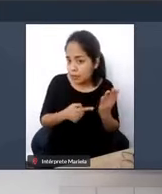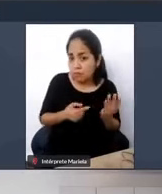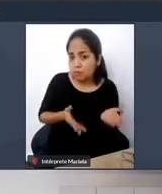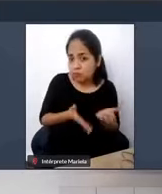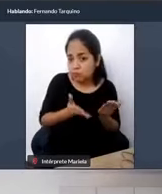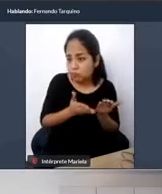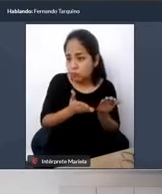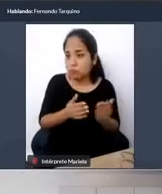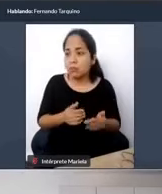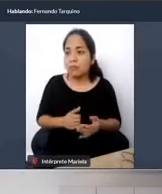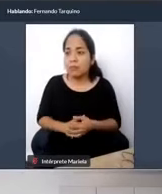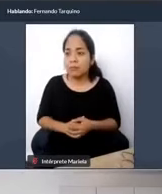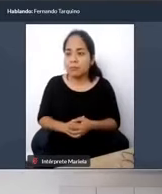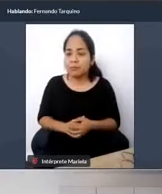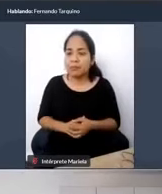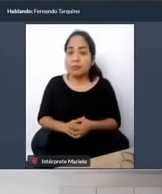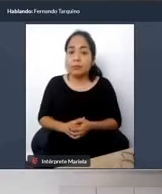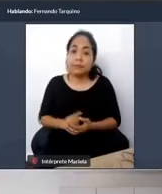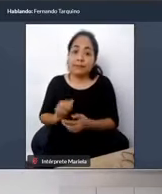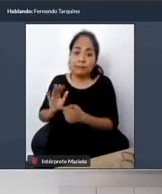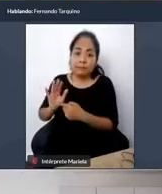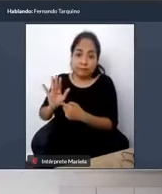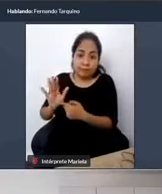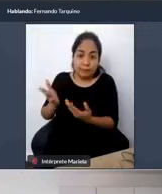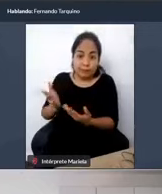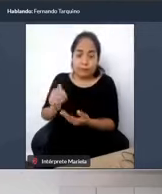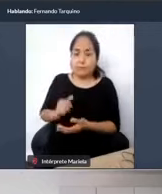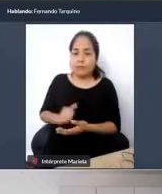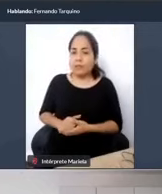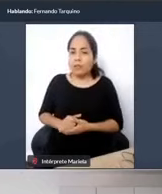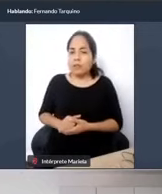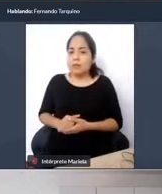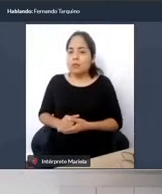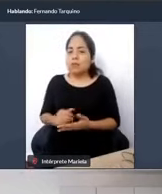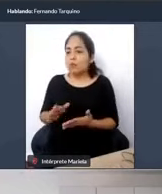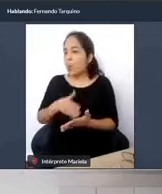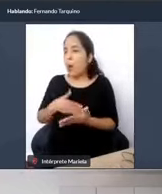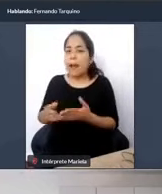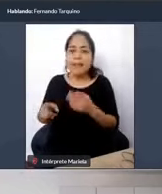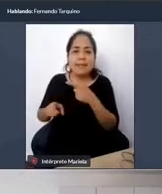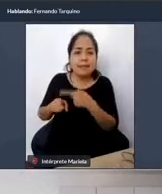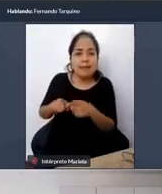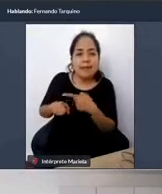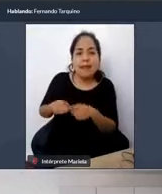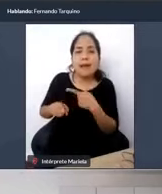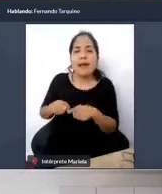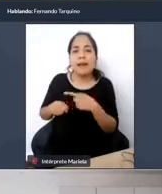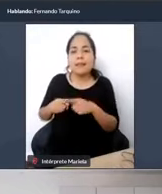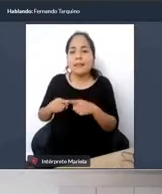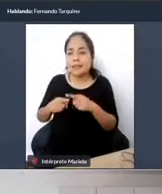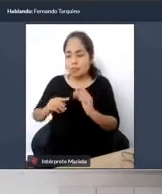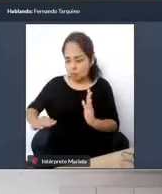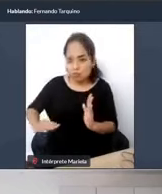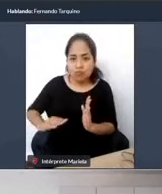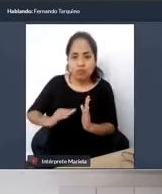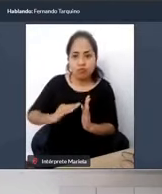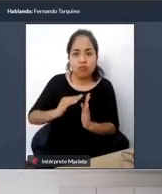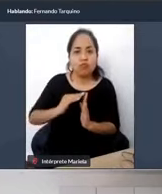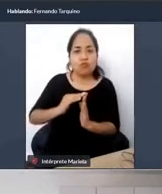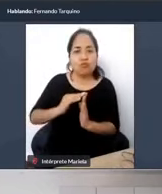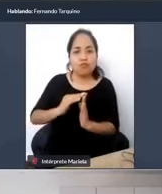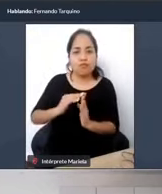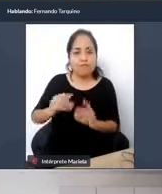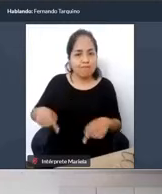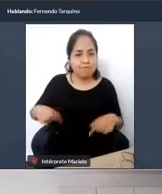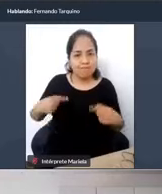No tenemos tampoco, pues servicios de taxi que tengan vehículos adaptados a sillas de ruedas,